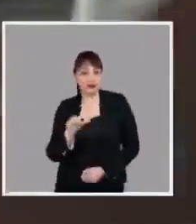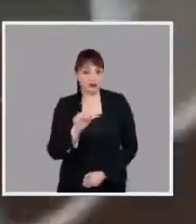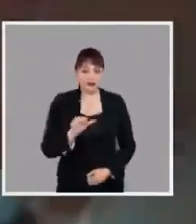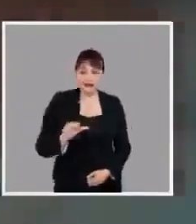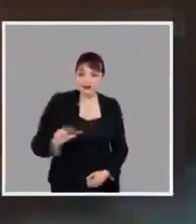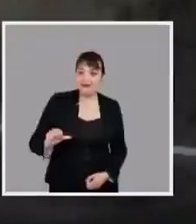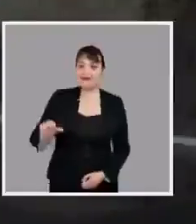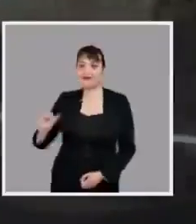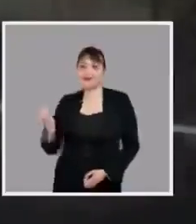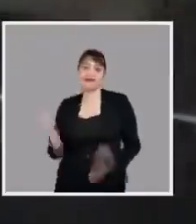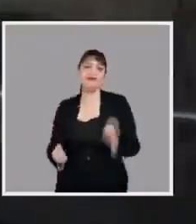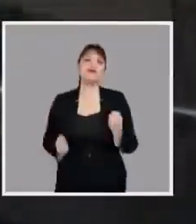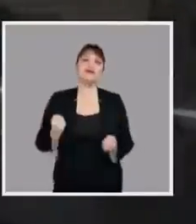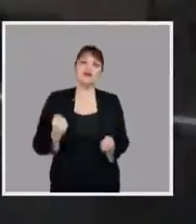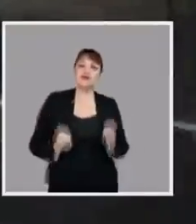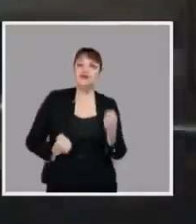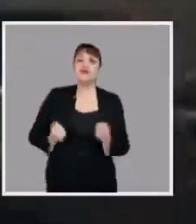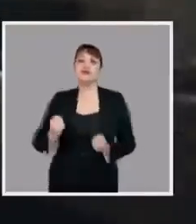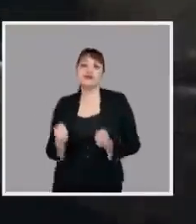¿Cómo?